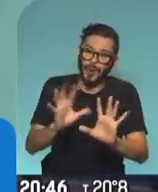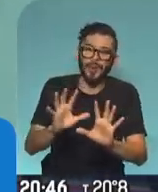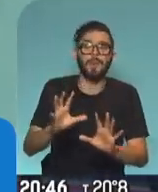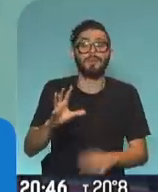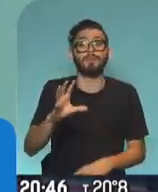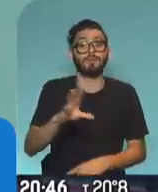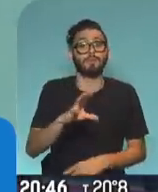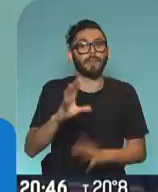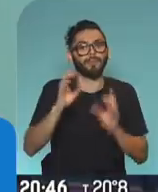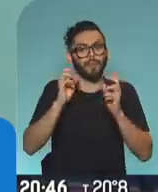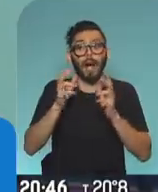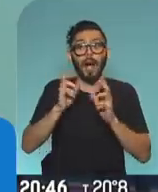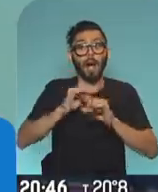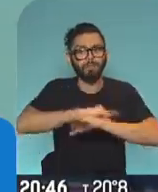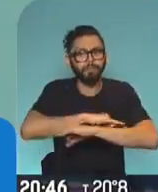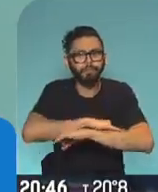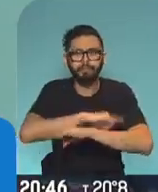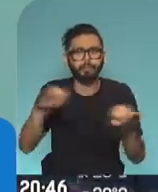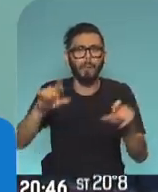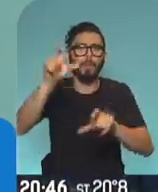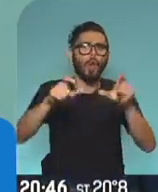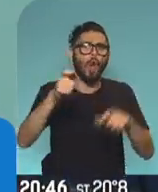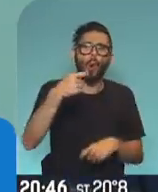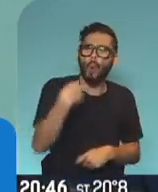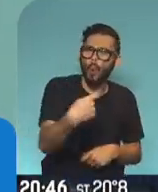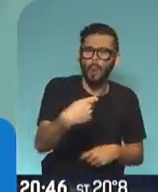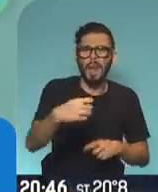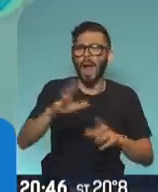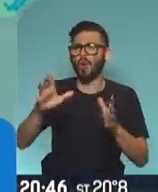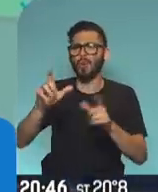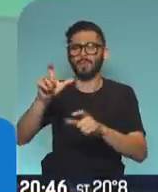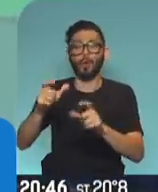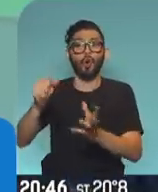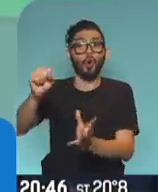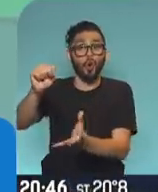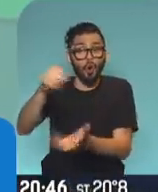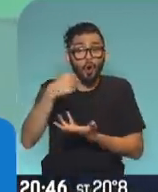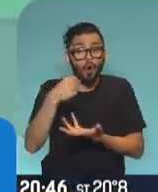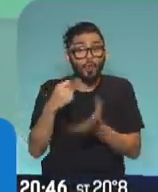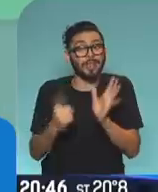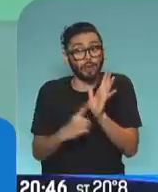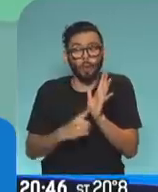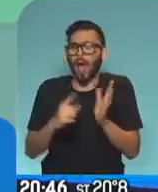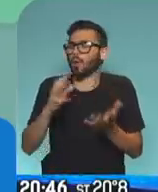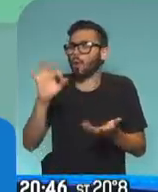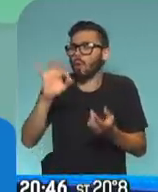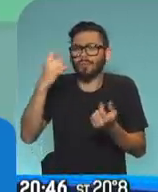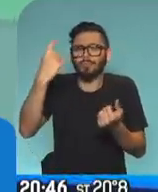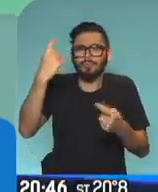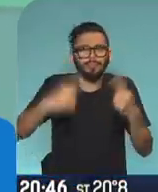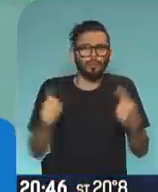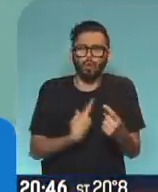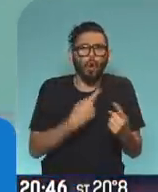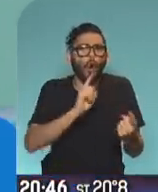sí decirle a Cora y a todos los jubilados y jubiladas y a todos los titulares de la Asignación Universal y a todos los con los que tenemos